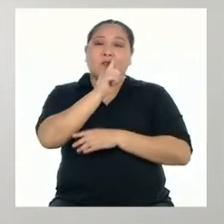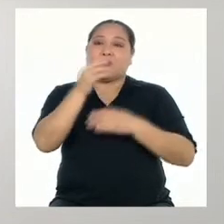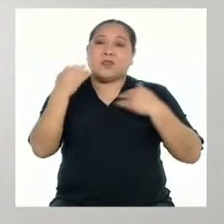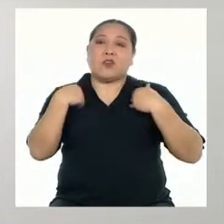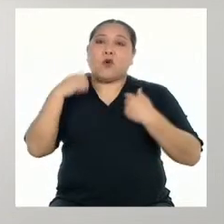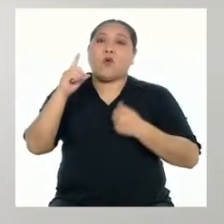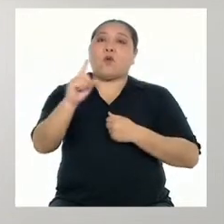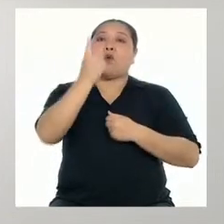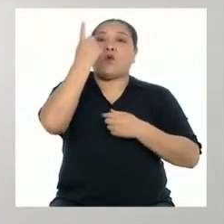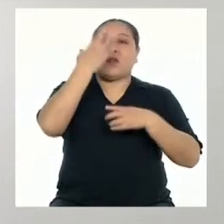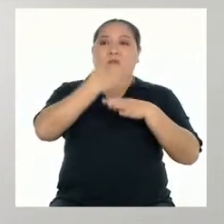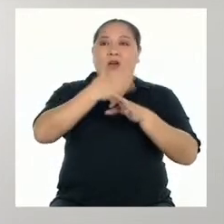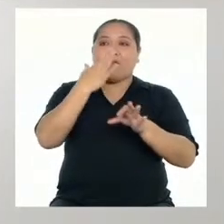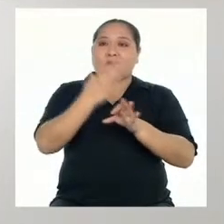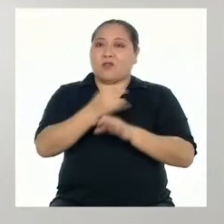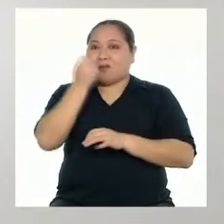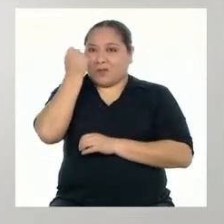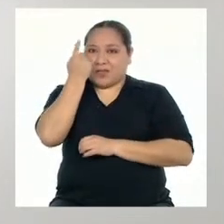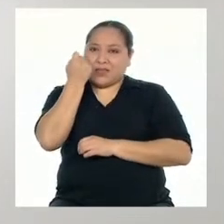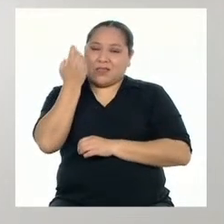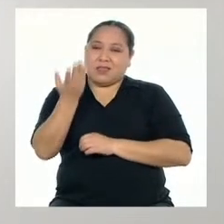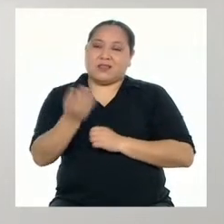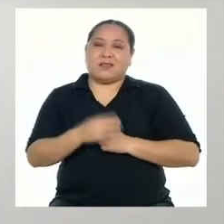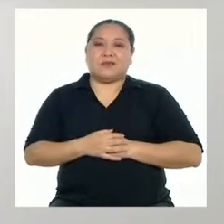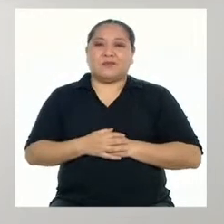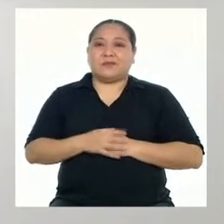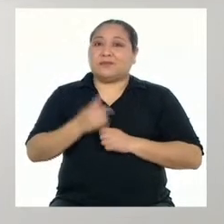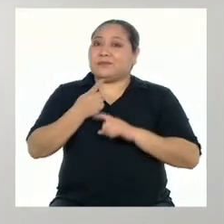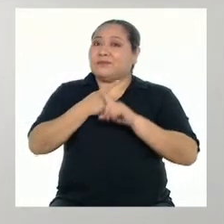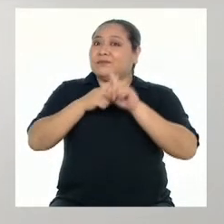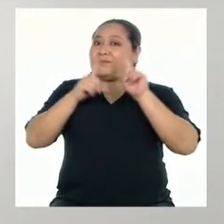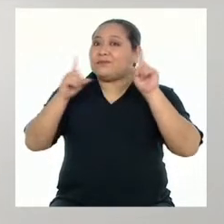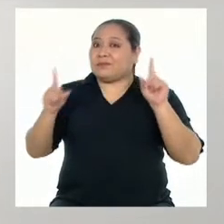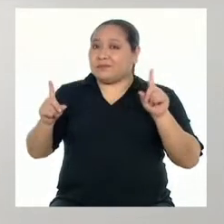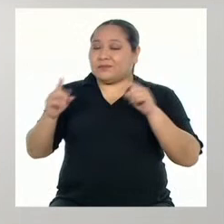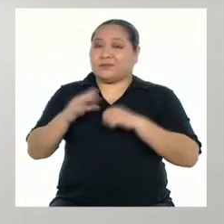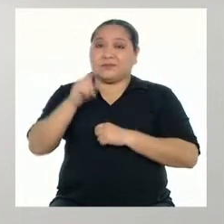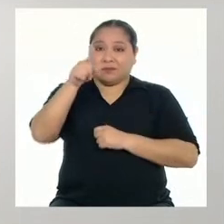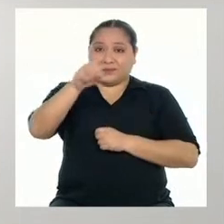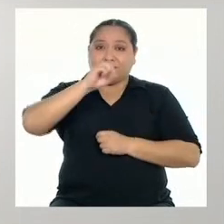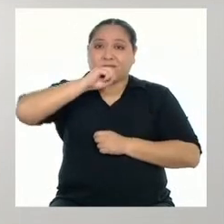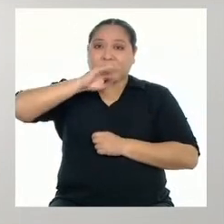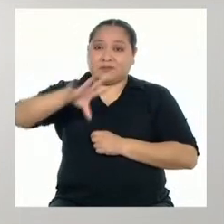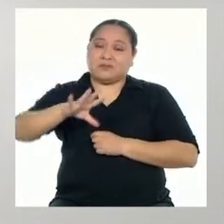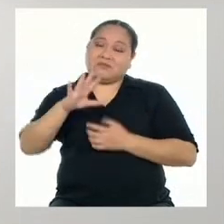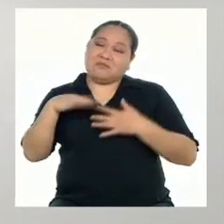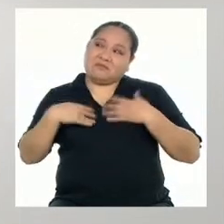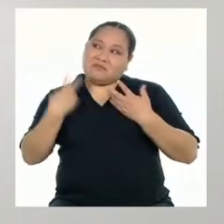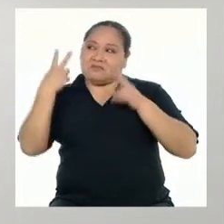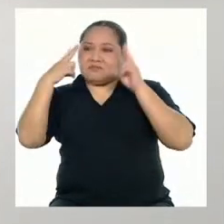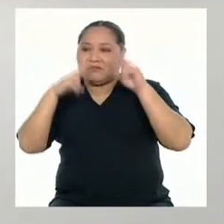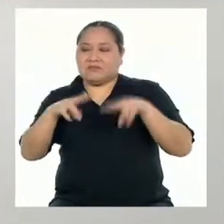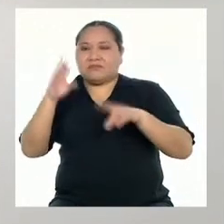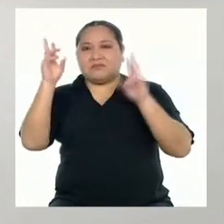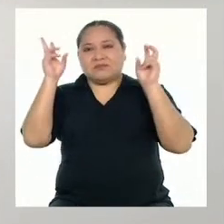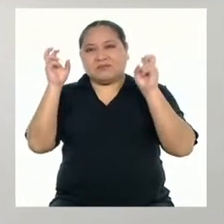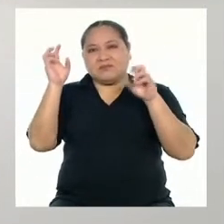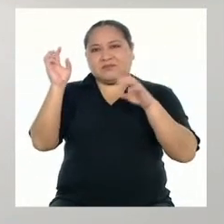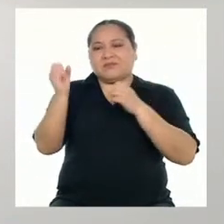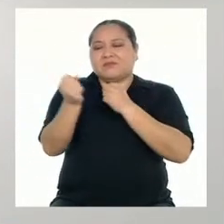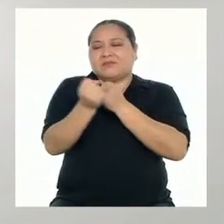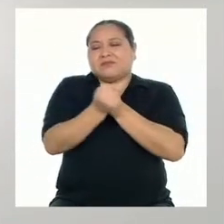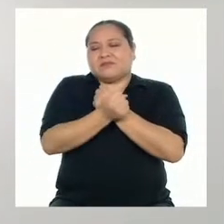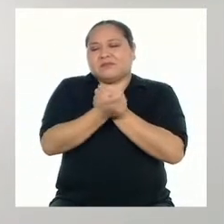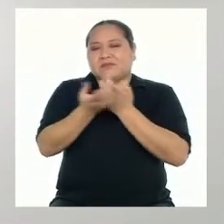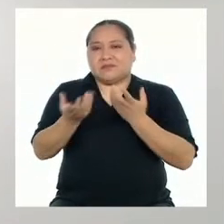tienen una única forma de interpretarse. Sin embargo, como has dicho, podemos notar que el tema es el